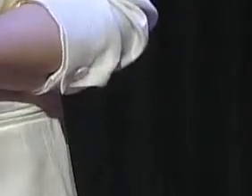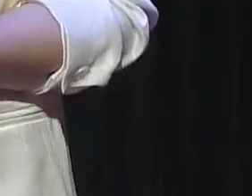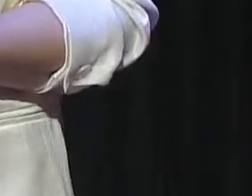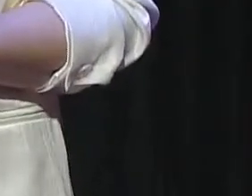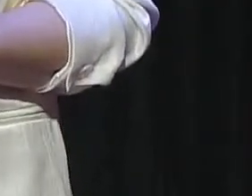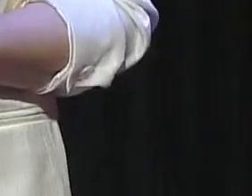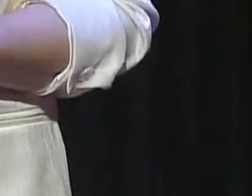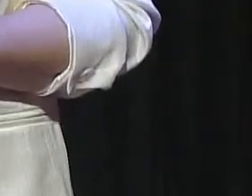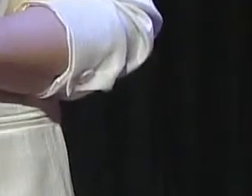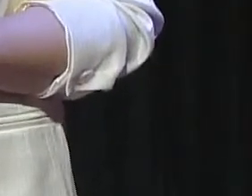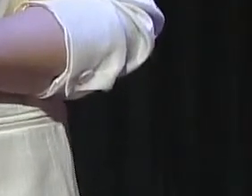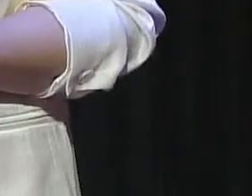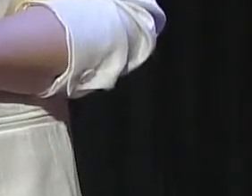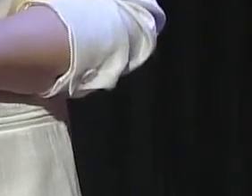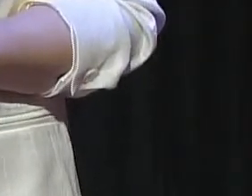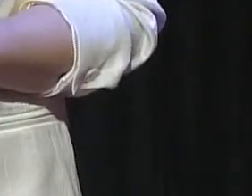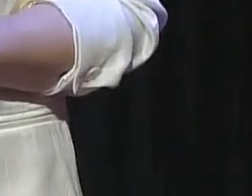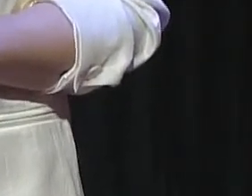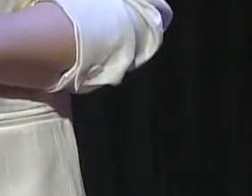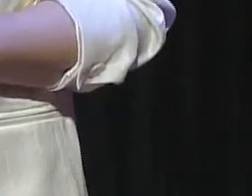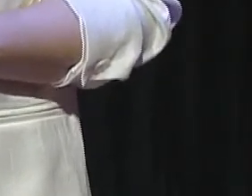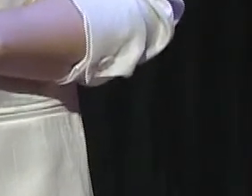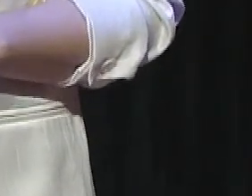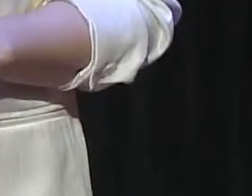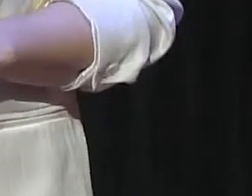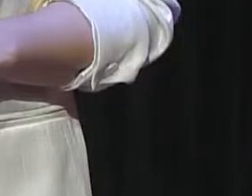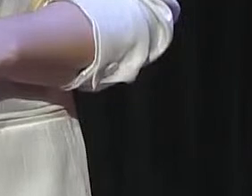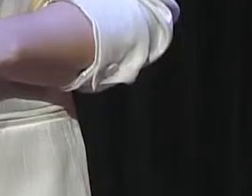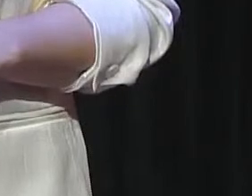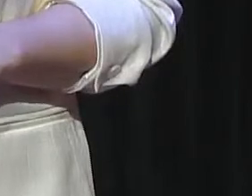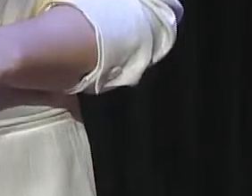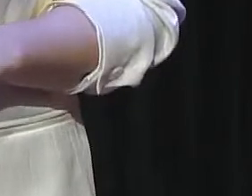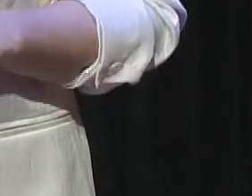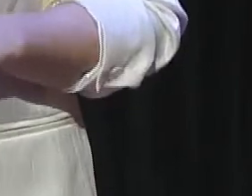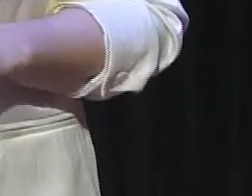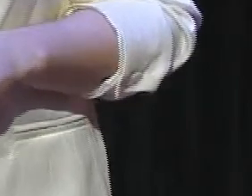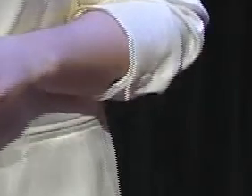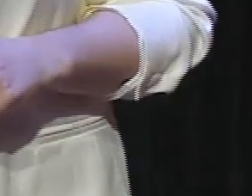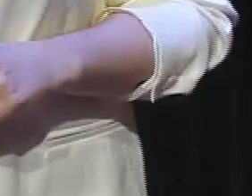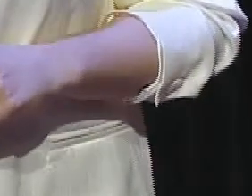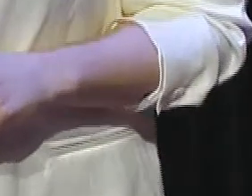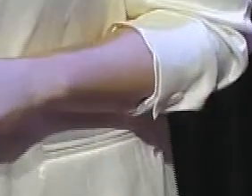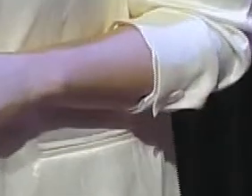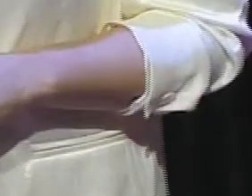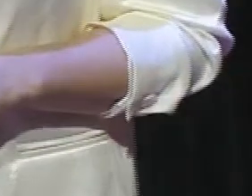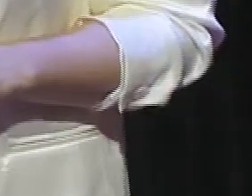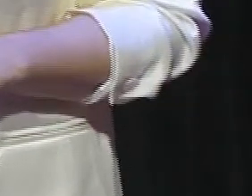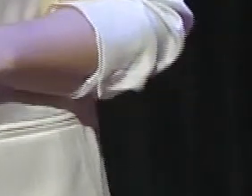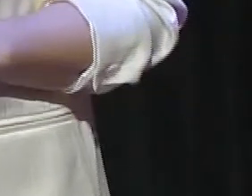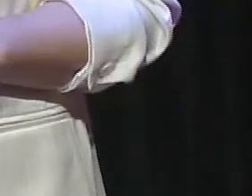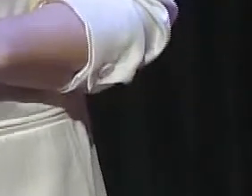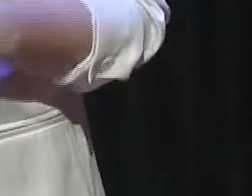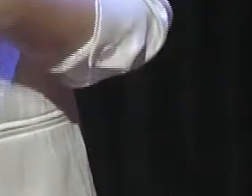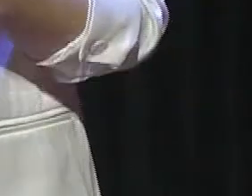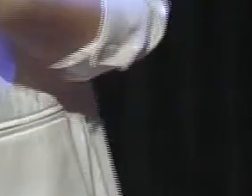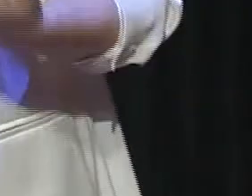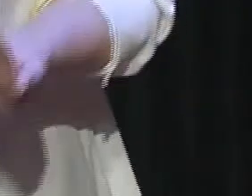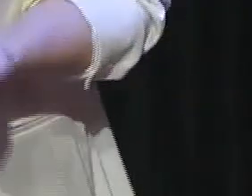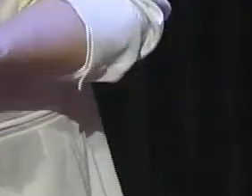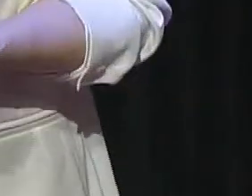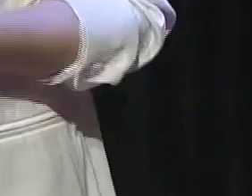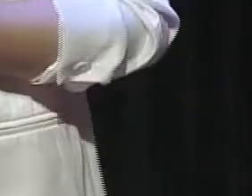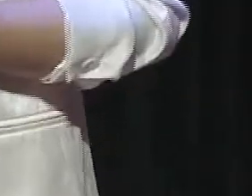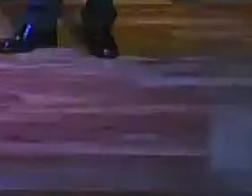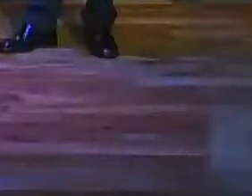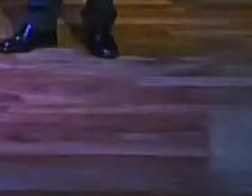para responder preguntas sobre cinco tópicos diferentes. Este debate va a estar moderado por periodistas mendocinos, quienes les